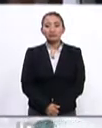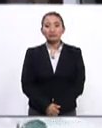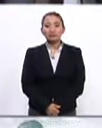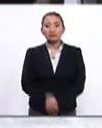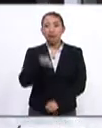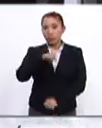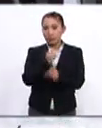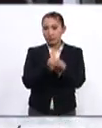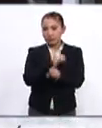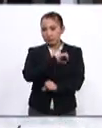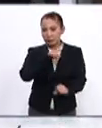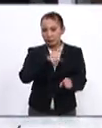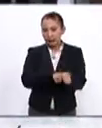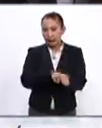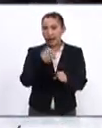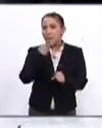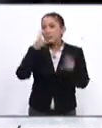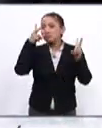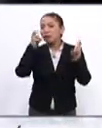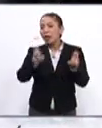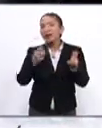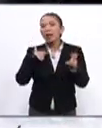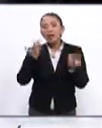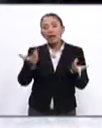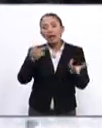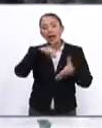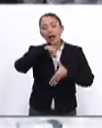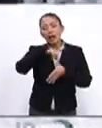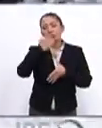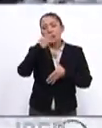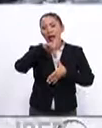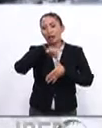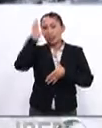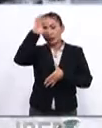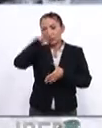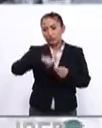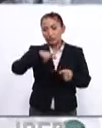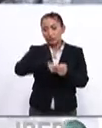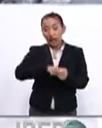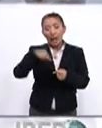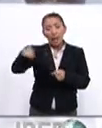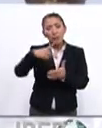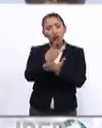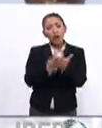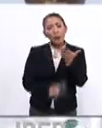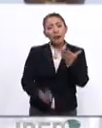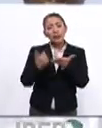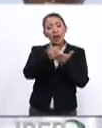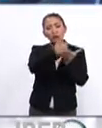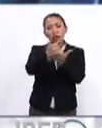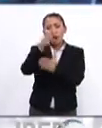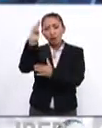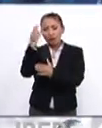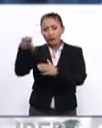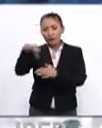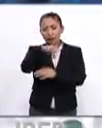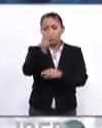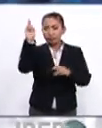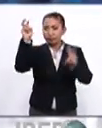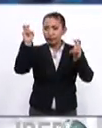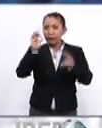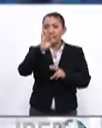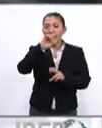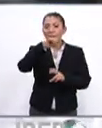En nuestro reportaje especial, le hablaremos sobre la Facultad Latinoamericana de Ciencias Sociales, el programa de cooperación universitaria mejor